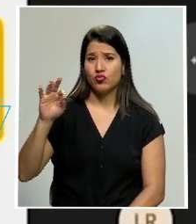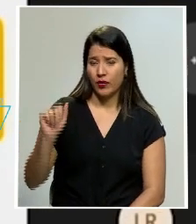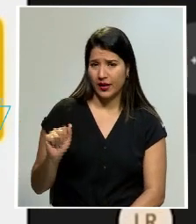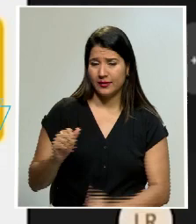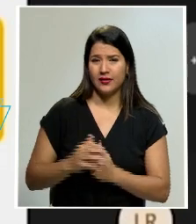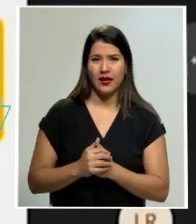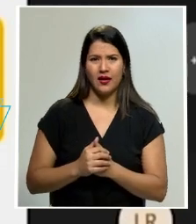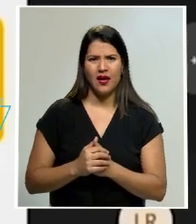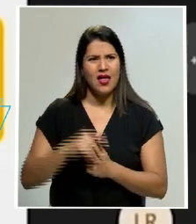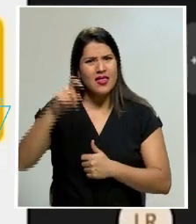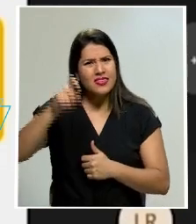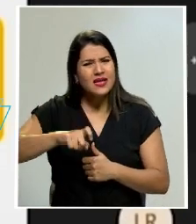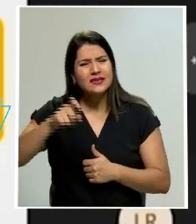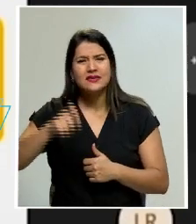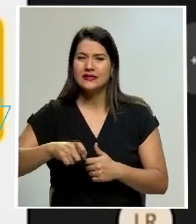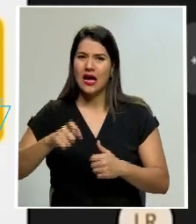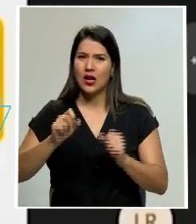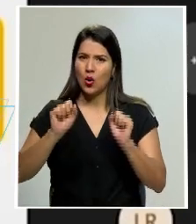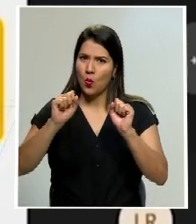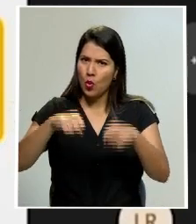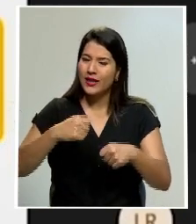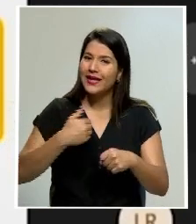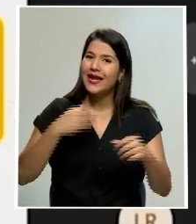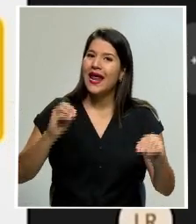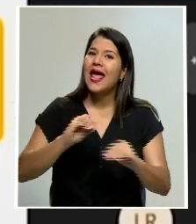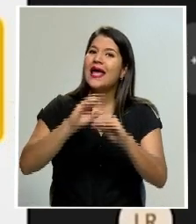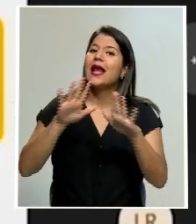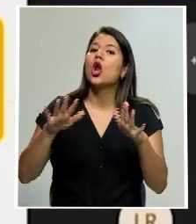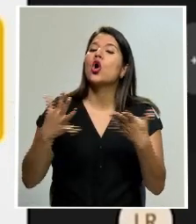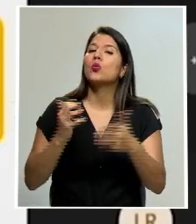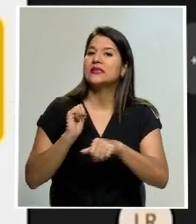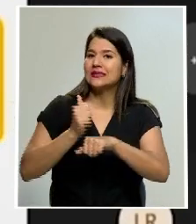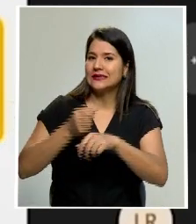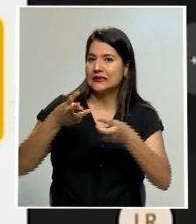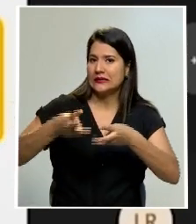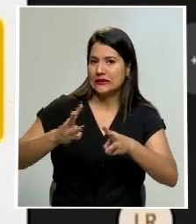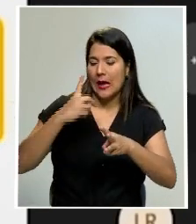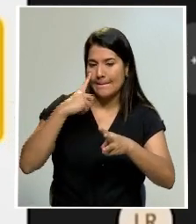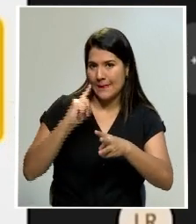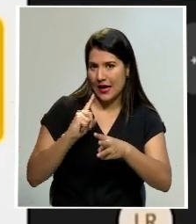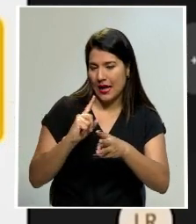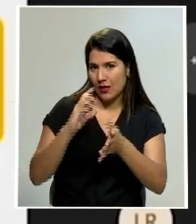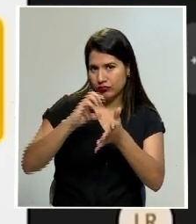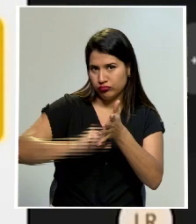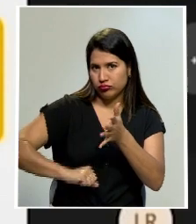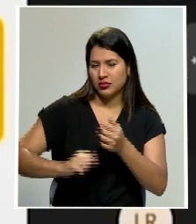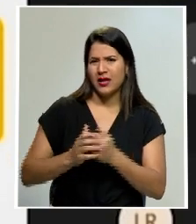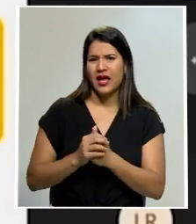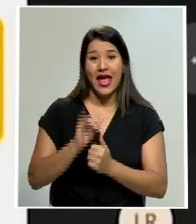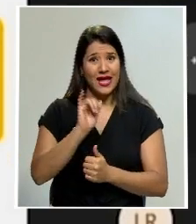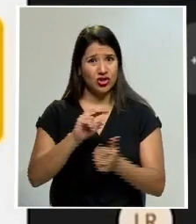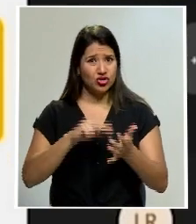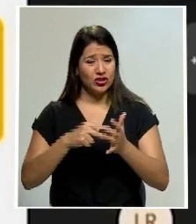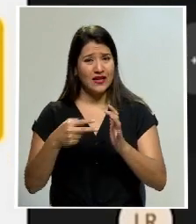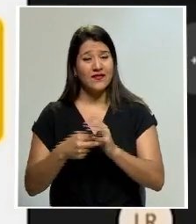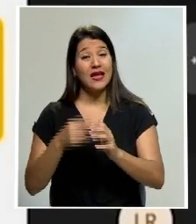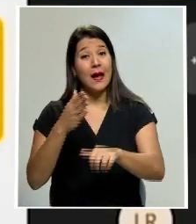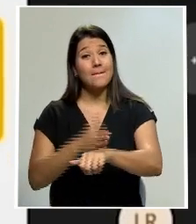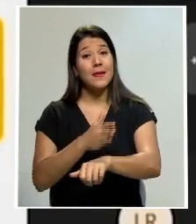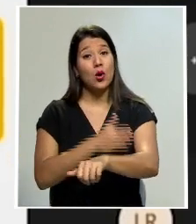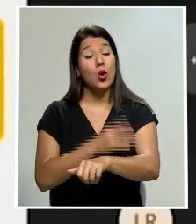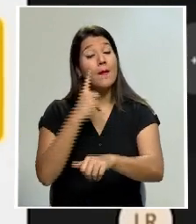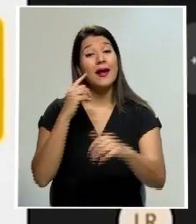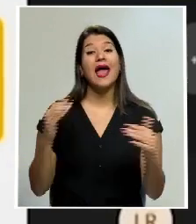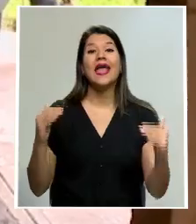necesario que haya claridad en su método de cálculo. Esto representa en realidad una mejora en el tema de equidad